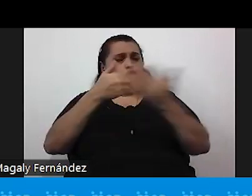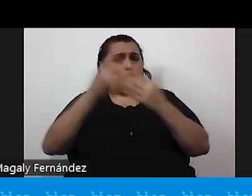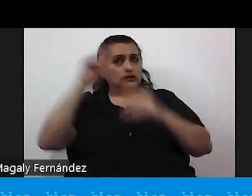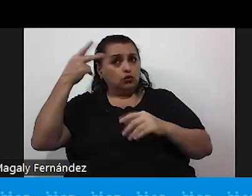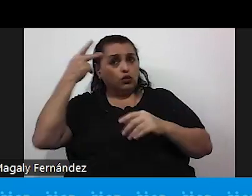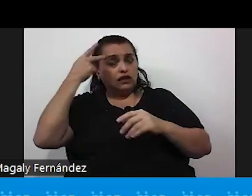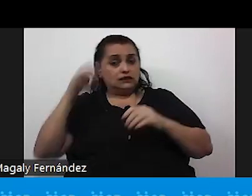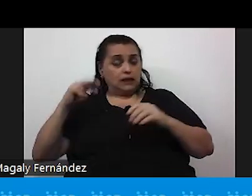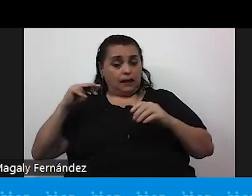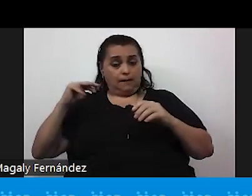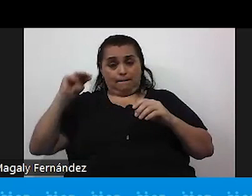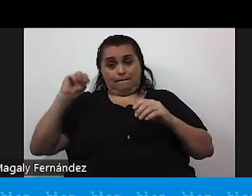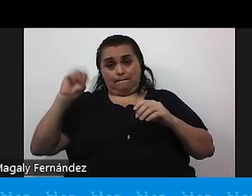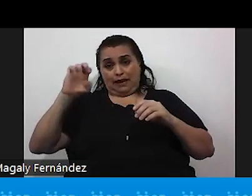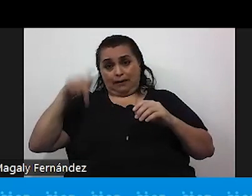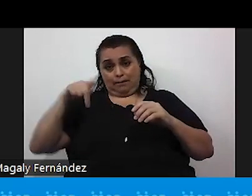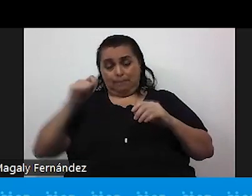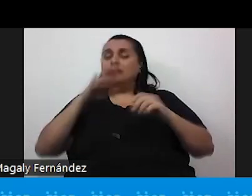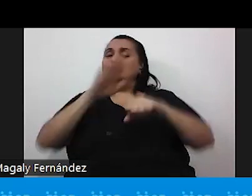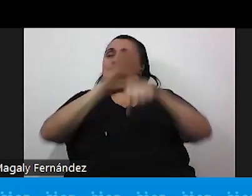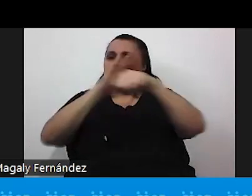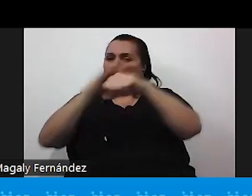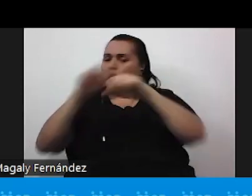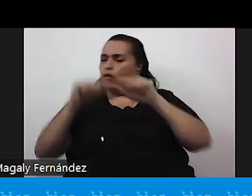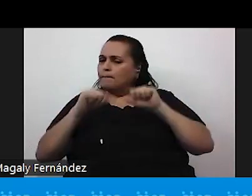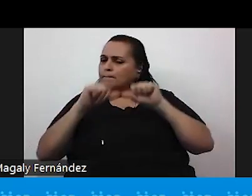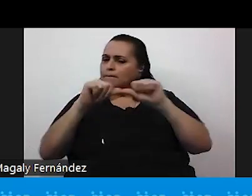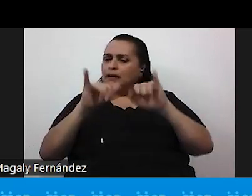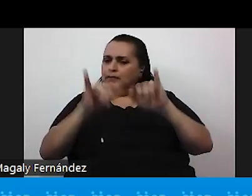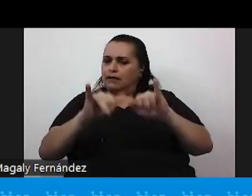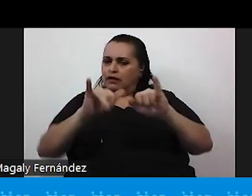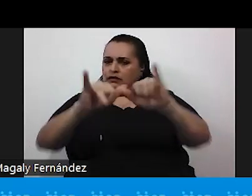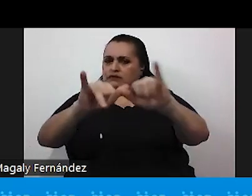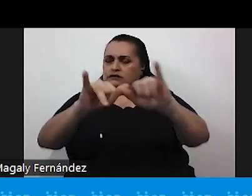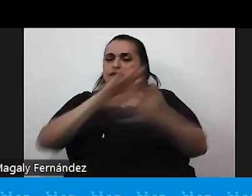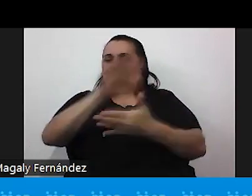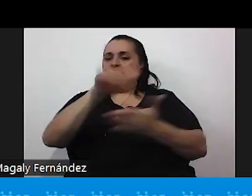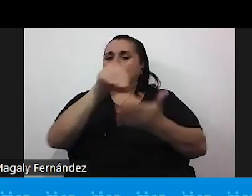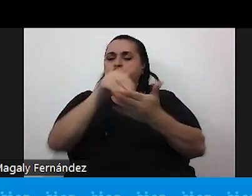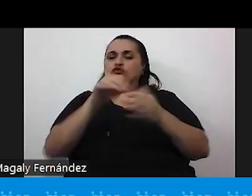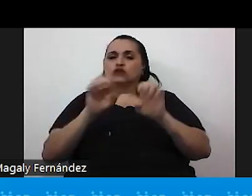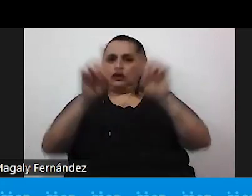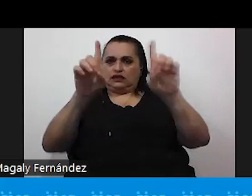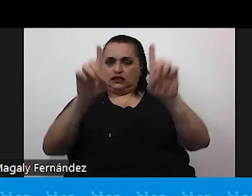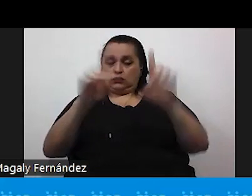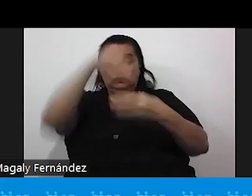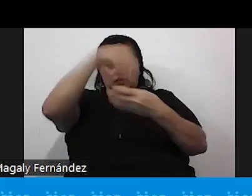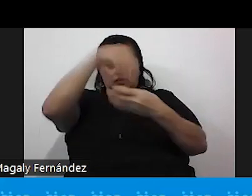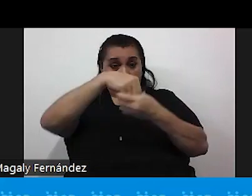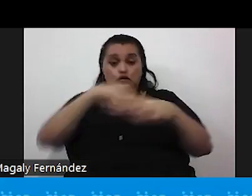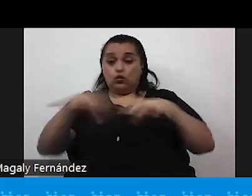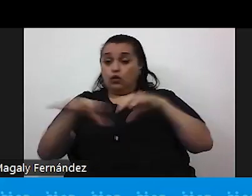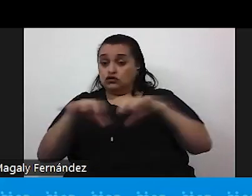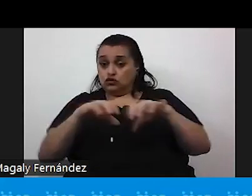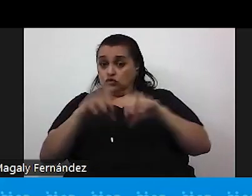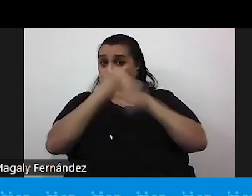a hacer un llamado a la permanencia en los centros educativos dentro de las acciones que podemos hacer